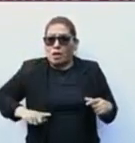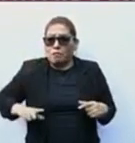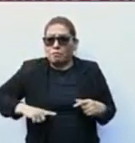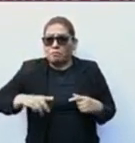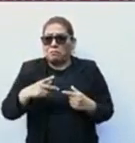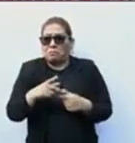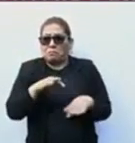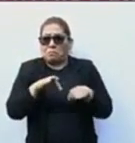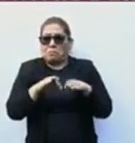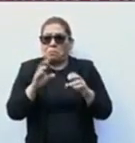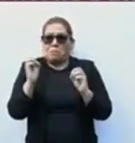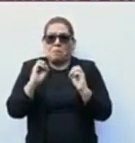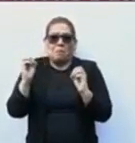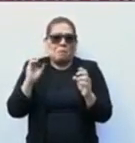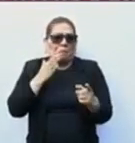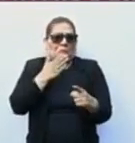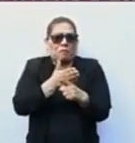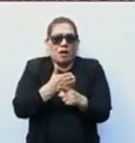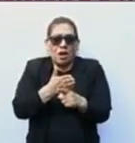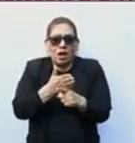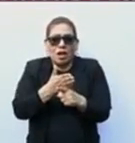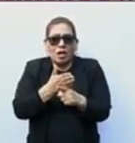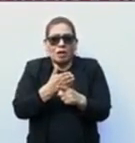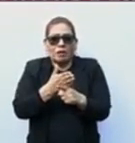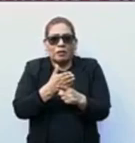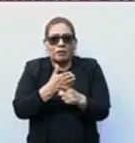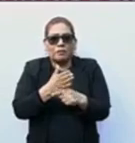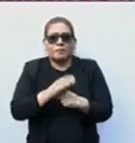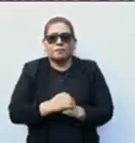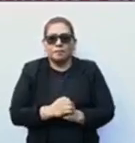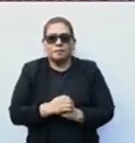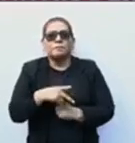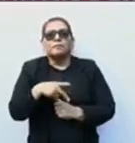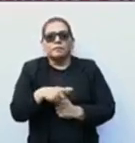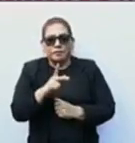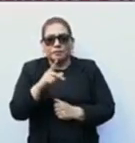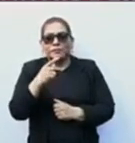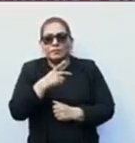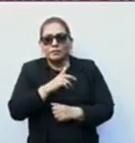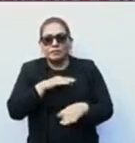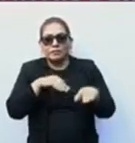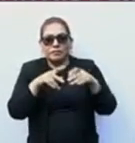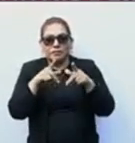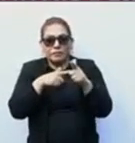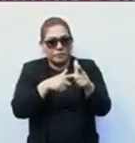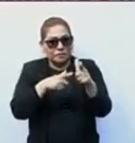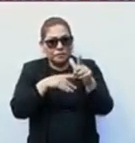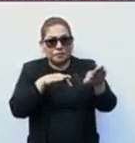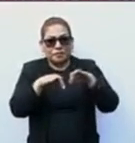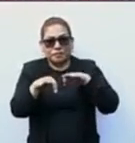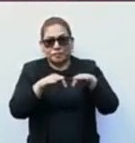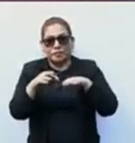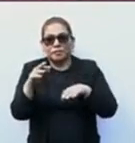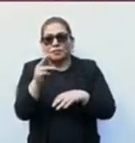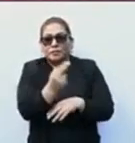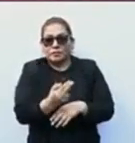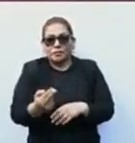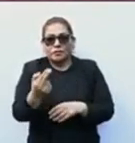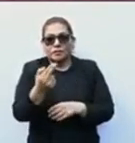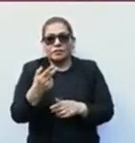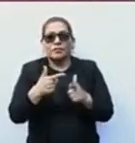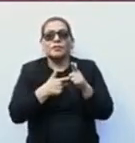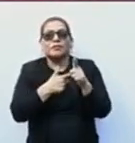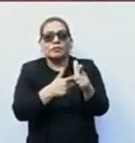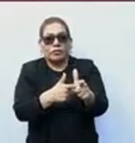servidor público. Así que los he extrañado un poco, pero aquí estamos trabajando para ustedes. Y seguiremos trabajando